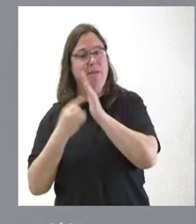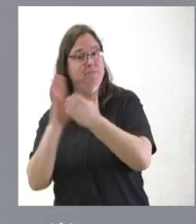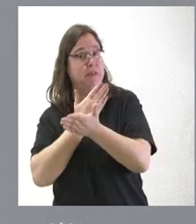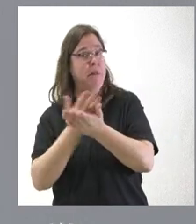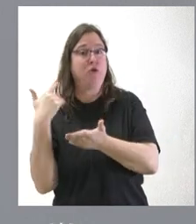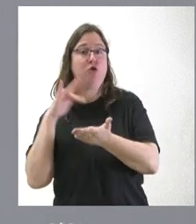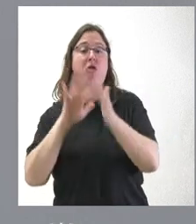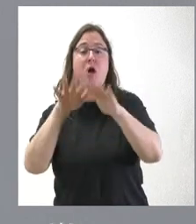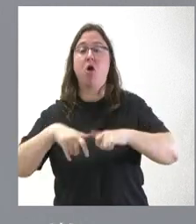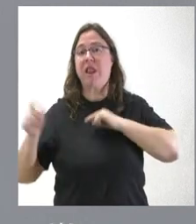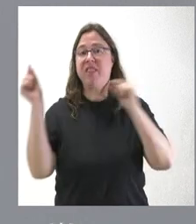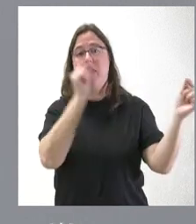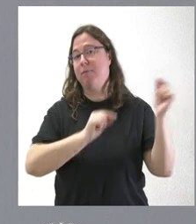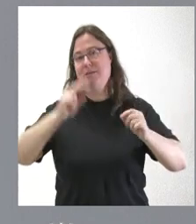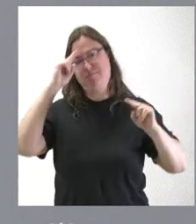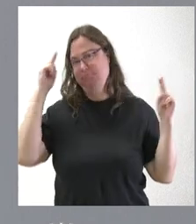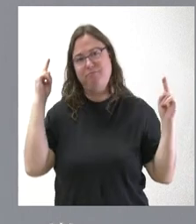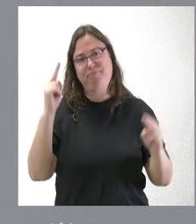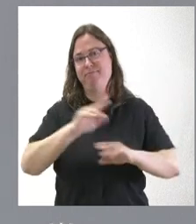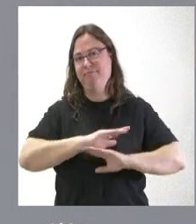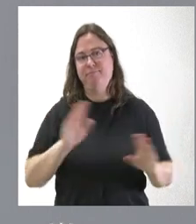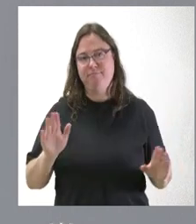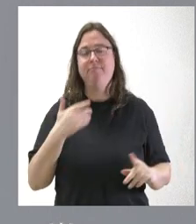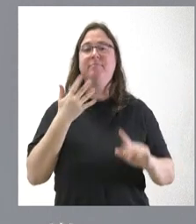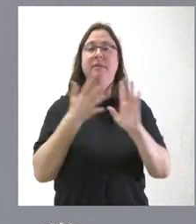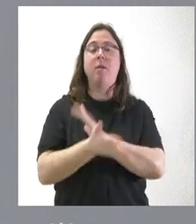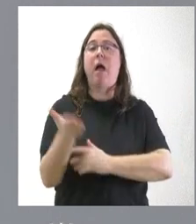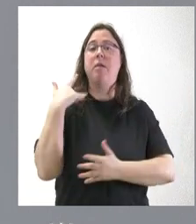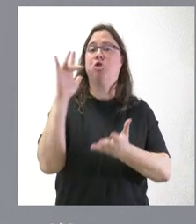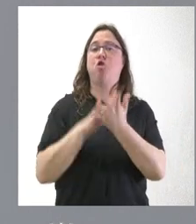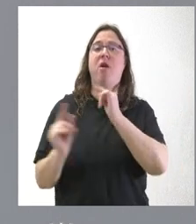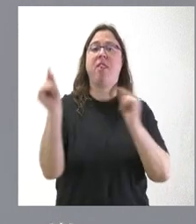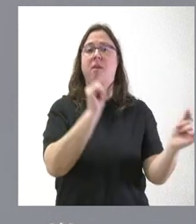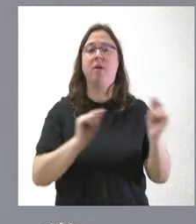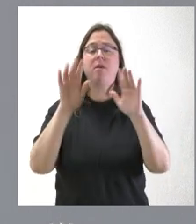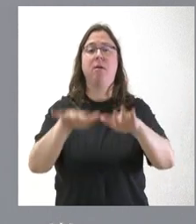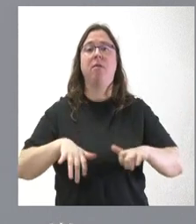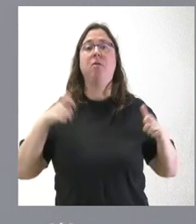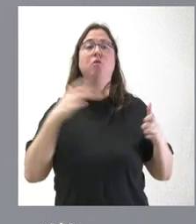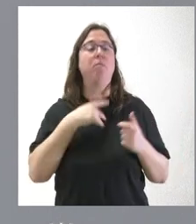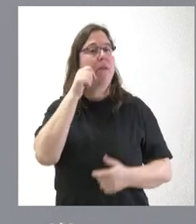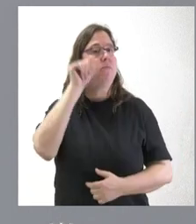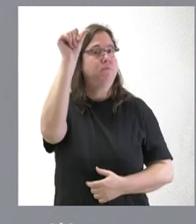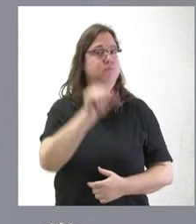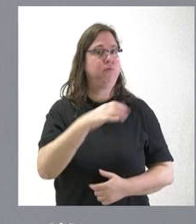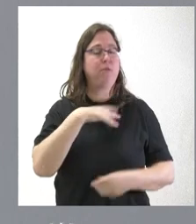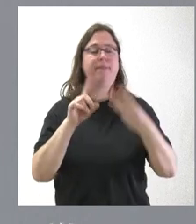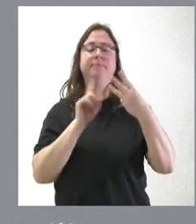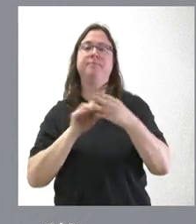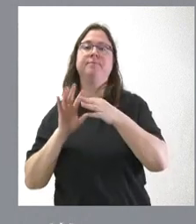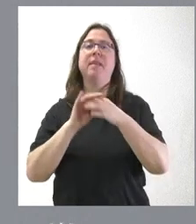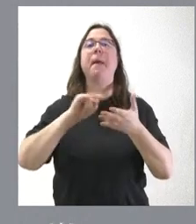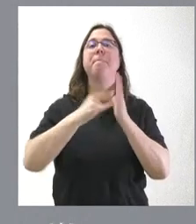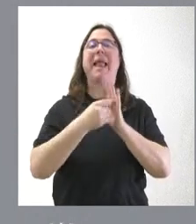parlamentario, pues respetemos el debate parlamentario y, por tanto, ayer se produjo y usted puede seguir ese debate parlamentario. Y la última relación con el Plan